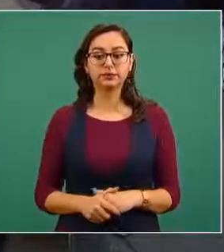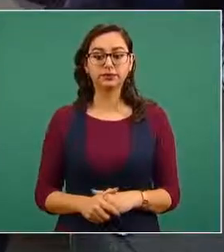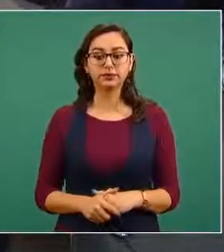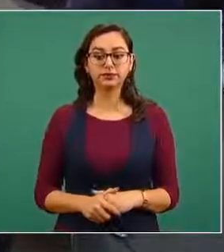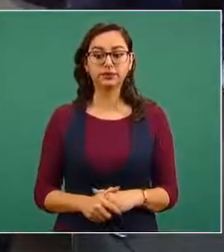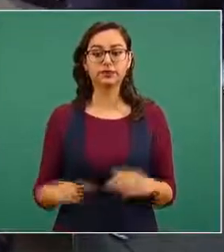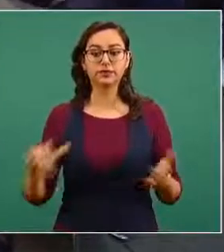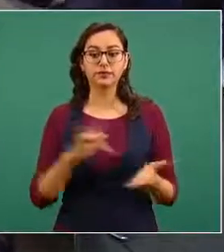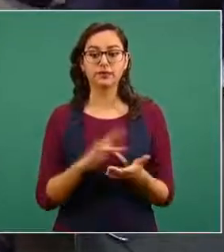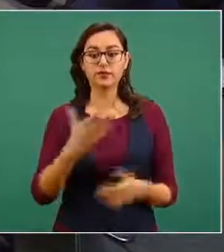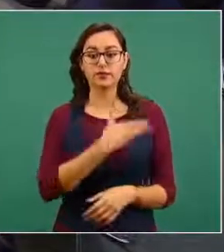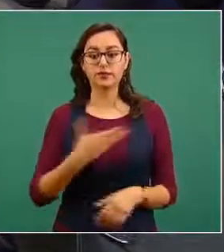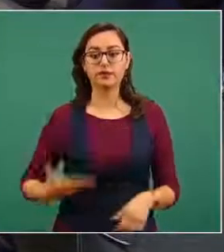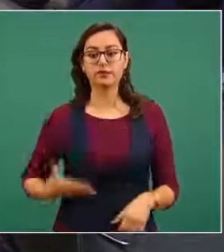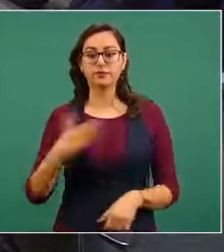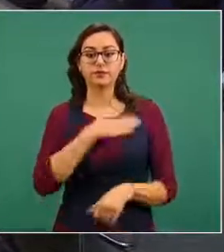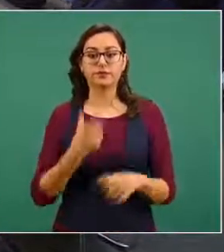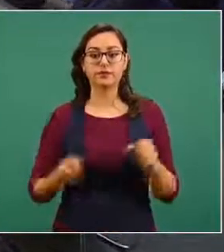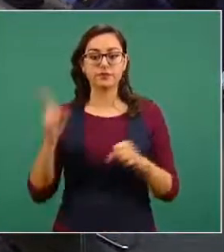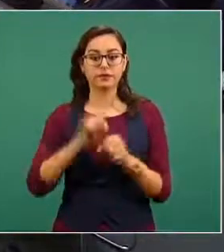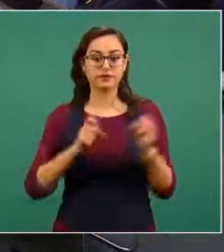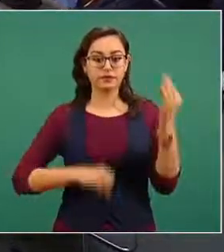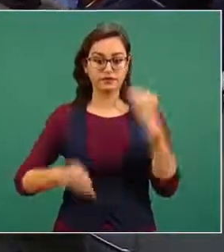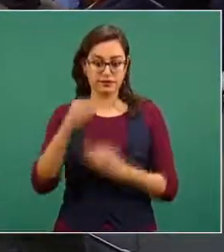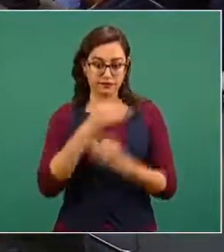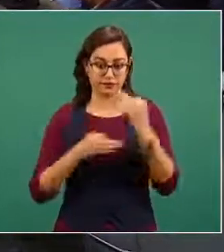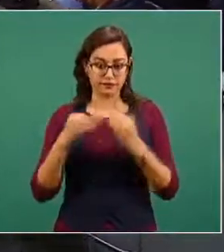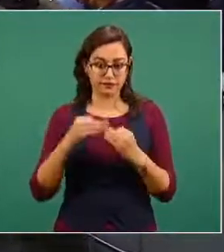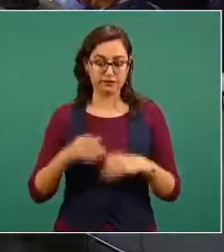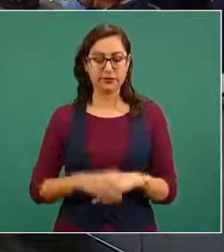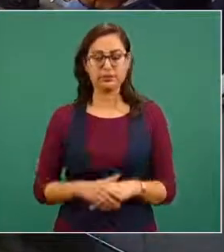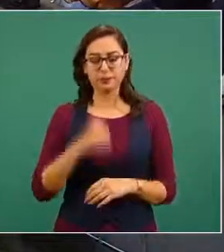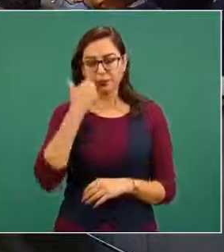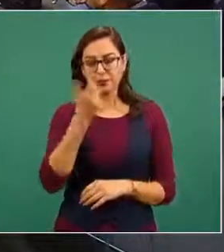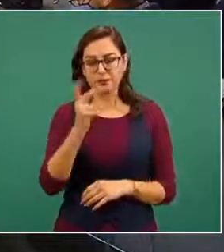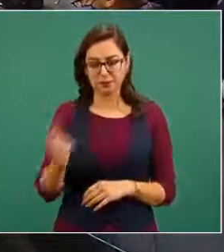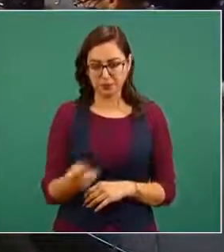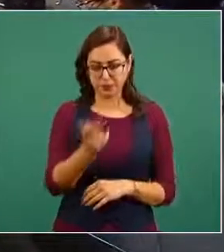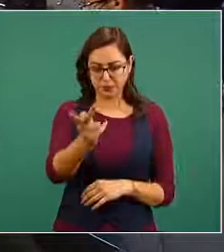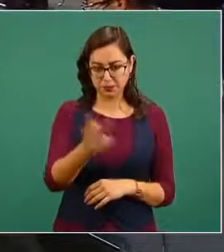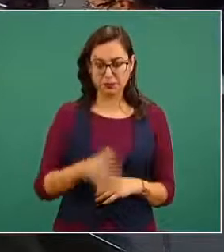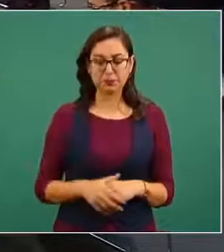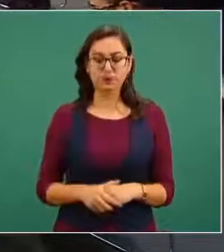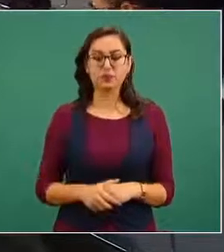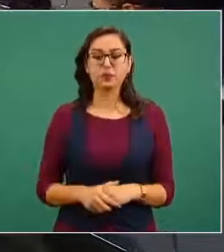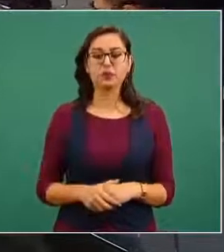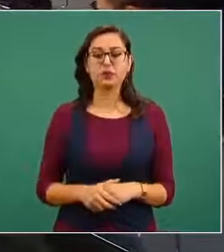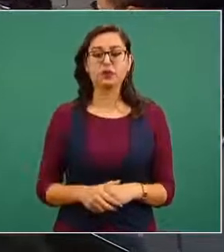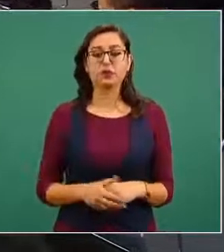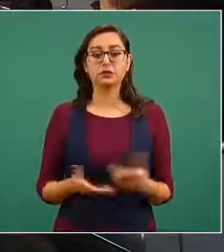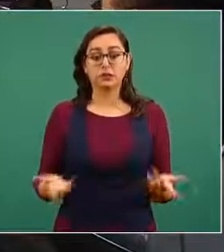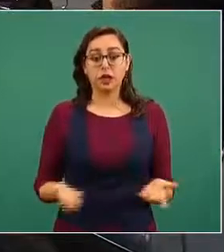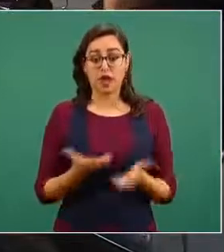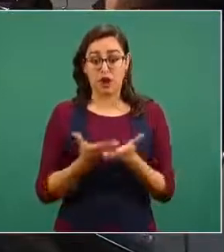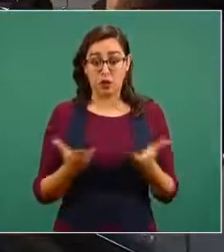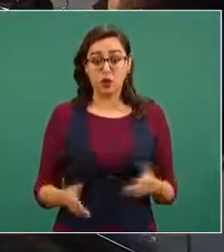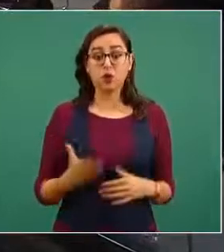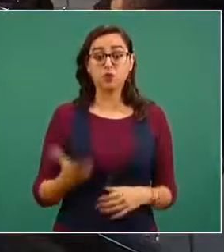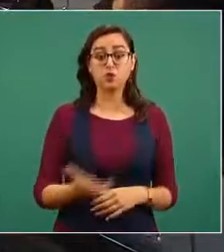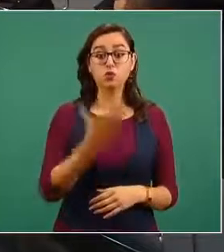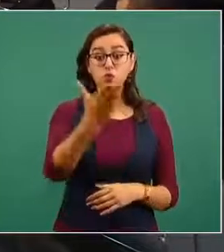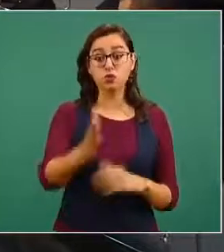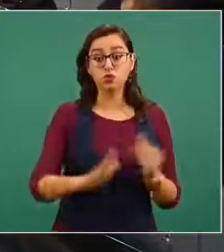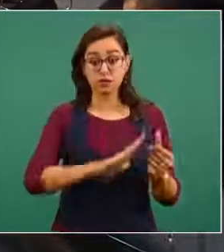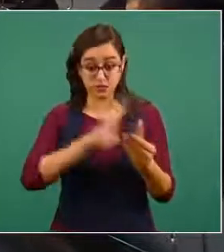gracias presidente buenos días buenos días a todos preguntarle presidente si con la apertura de este expediente que sin duda abonará para la